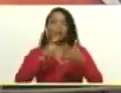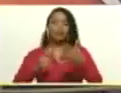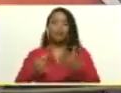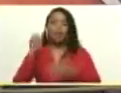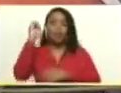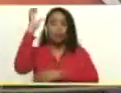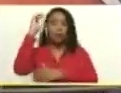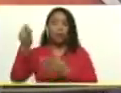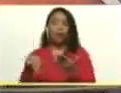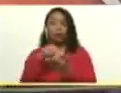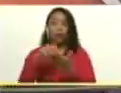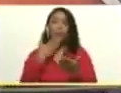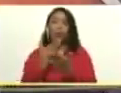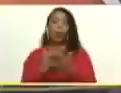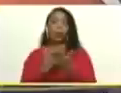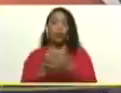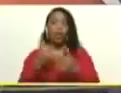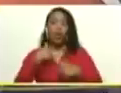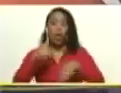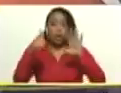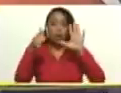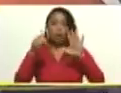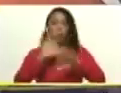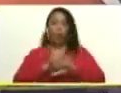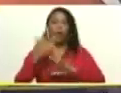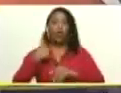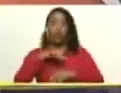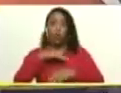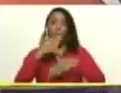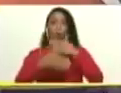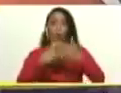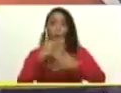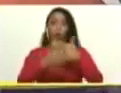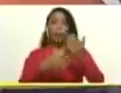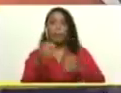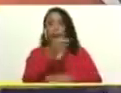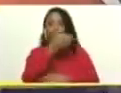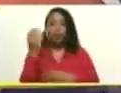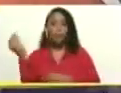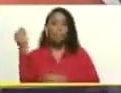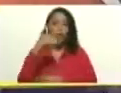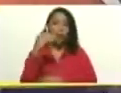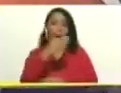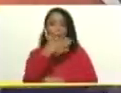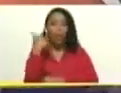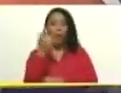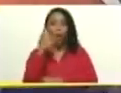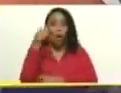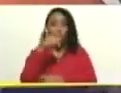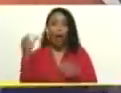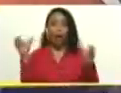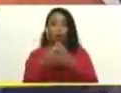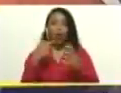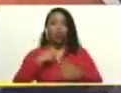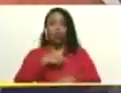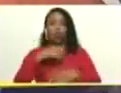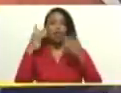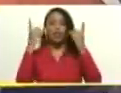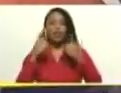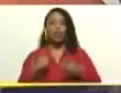Asamblea Nacional propuse seis, porque, bueno, la hemos venido perfeccionando. Y hoy, en esta reunión, hemos decidido